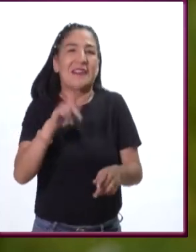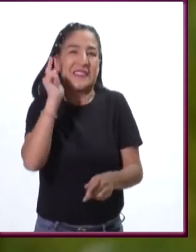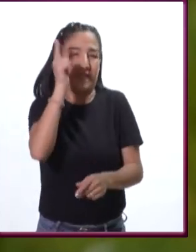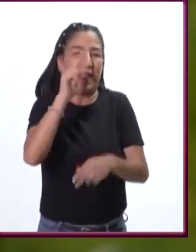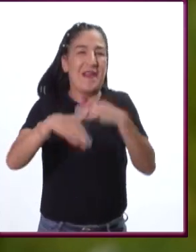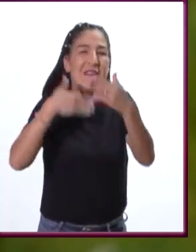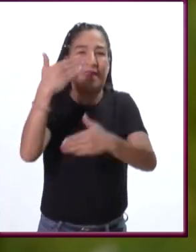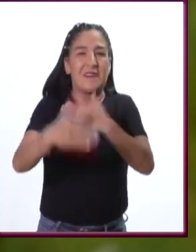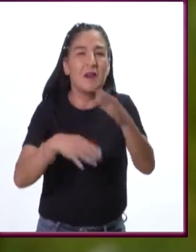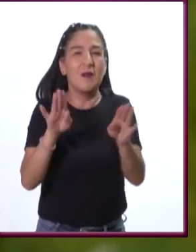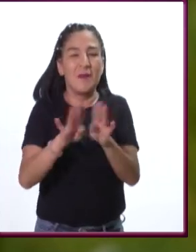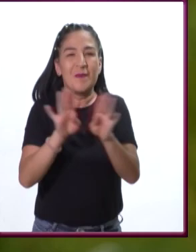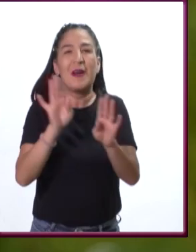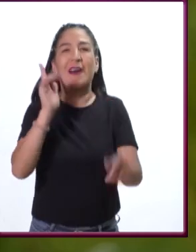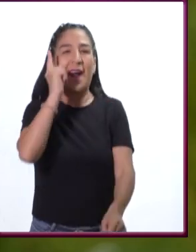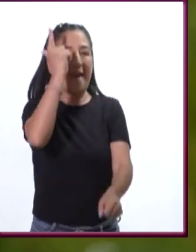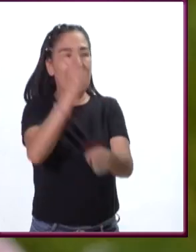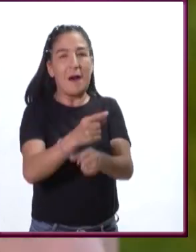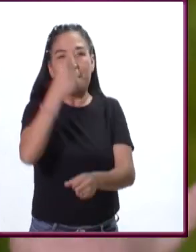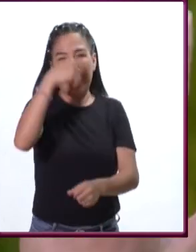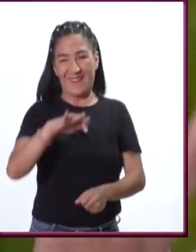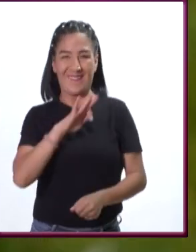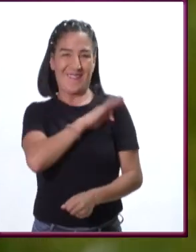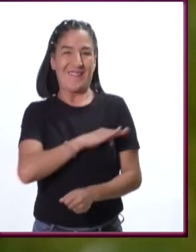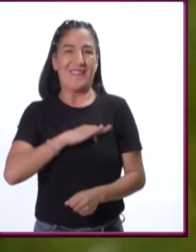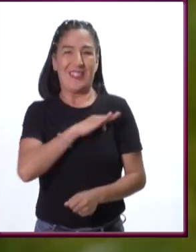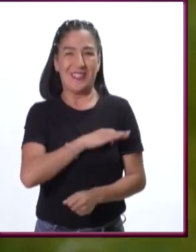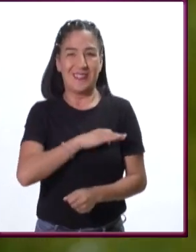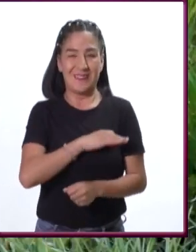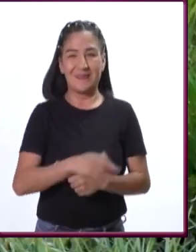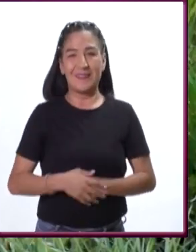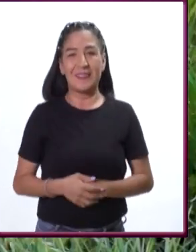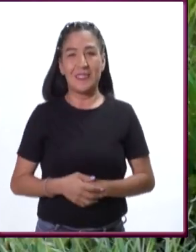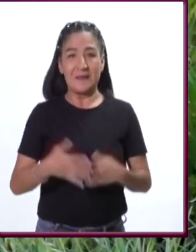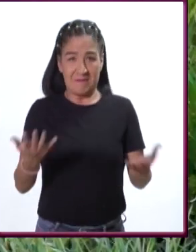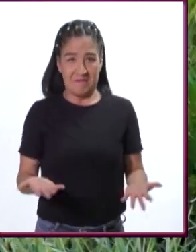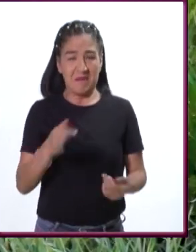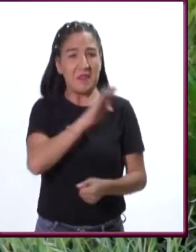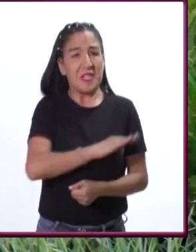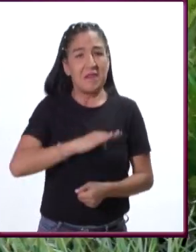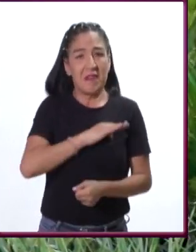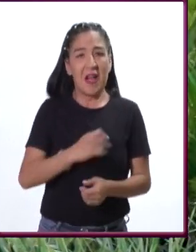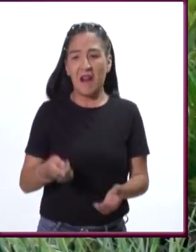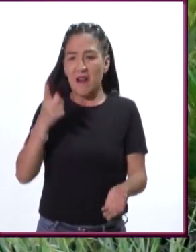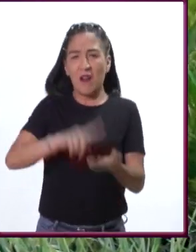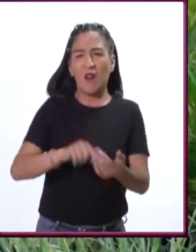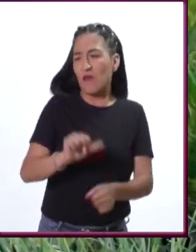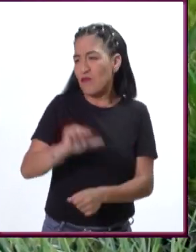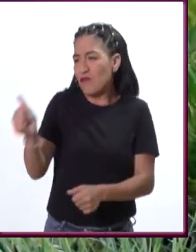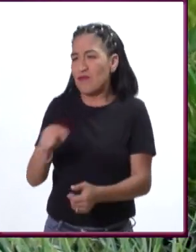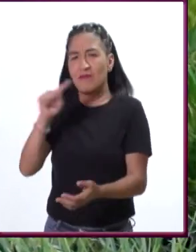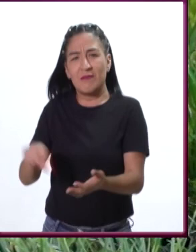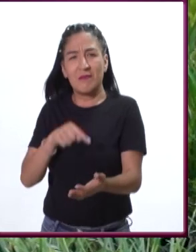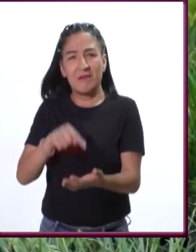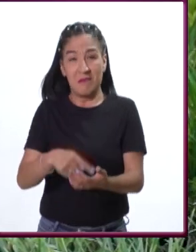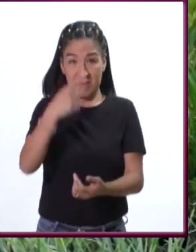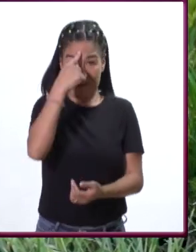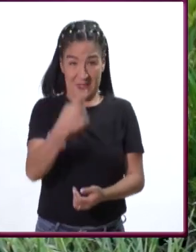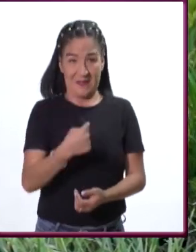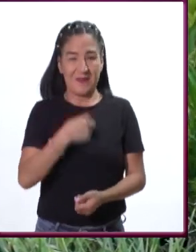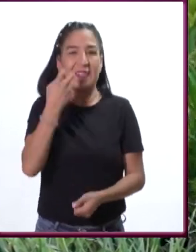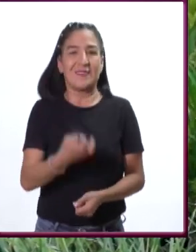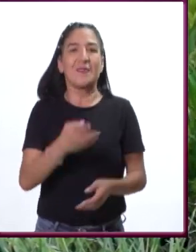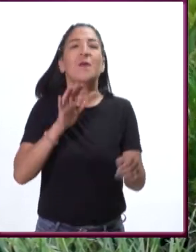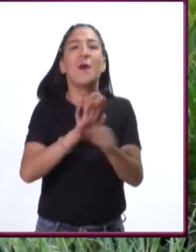tantas otras encontrar la fórmula para la felicidad. ¿Y si la felicidad está en otro lado? Para mí,